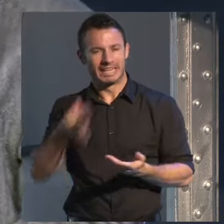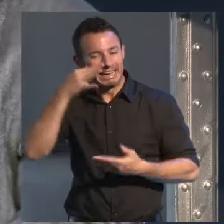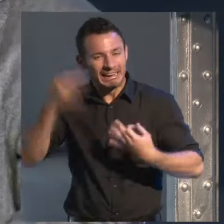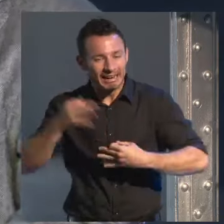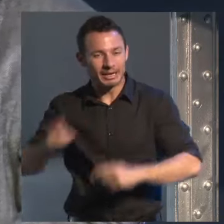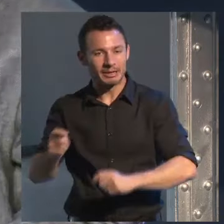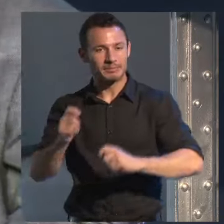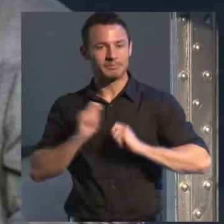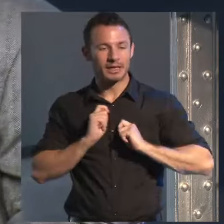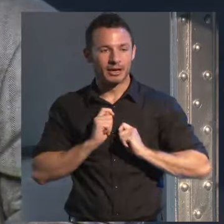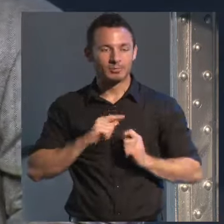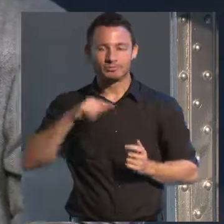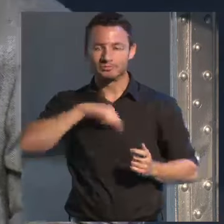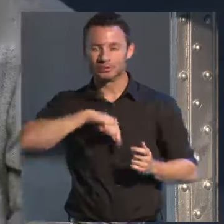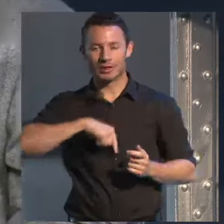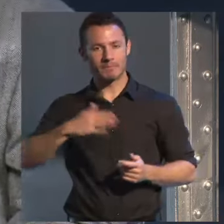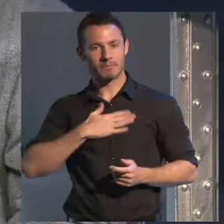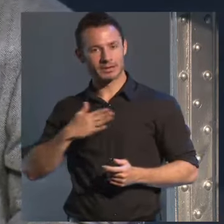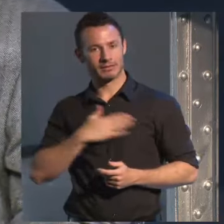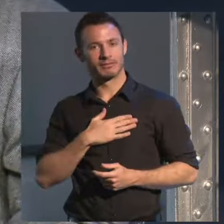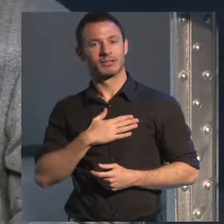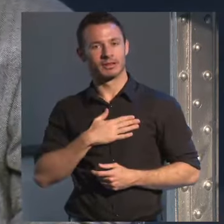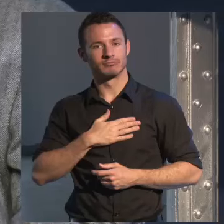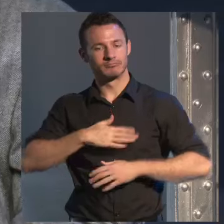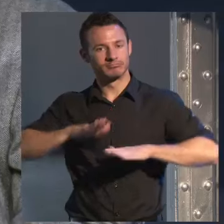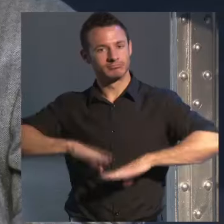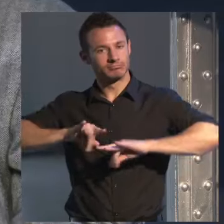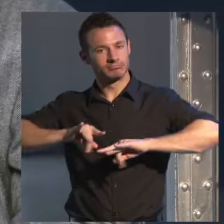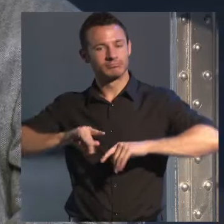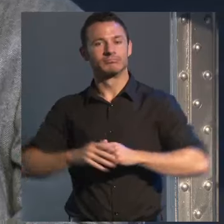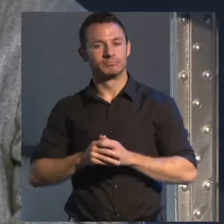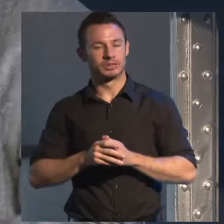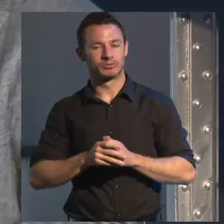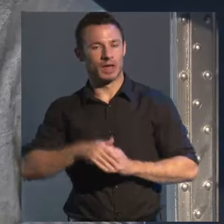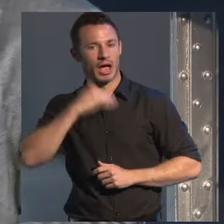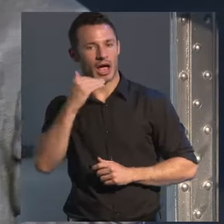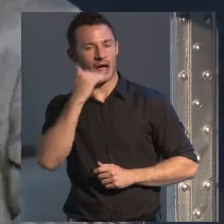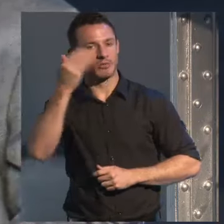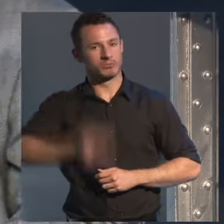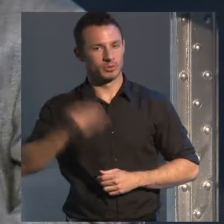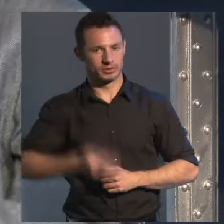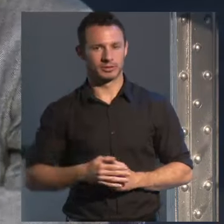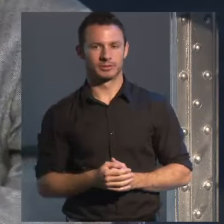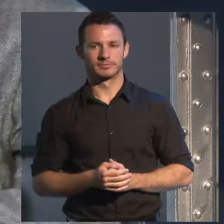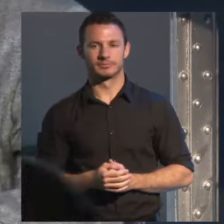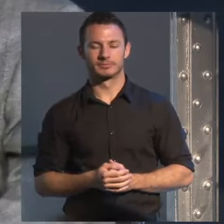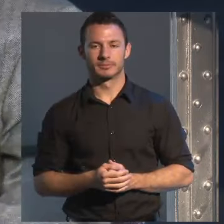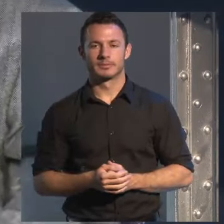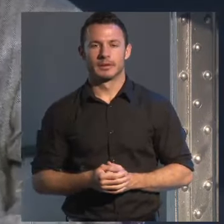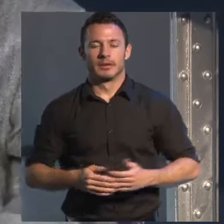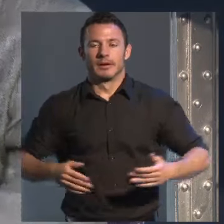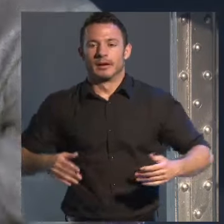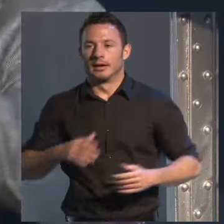eso es el sentido de pertenencia para mí para mí es muy importante ahora que de pronto